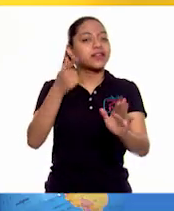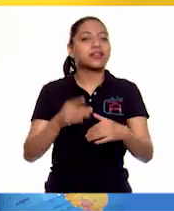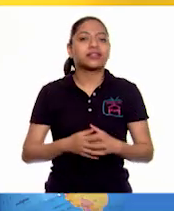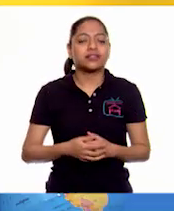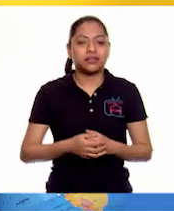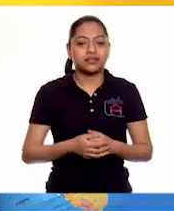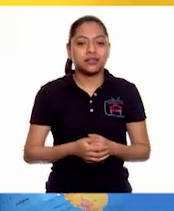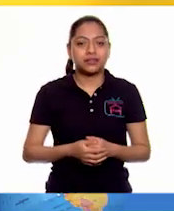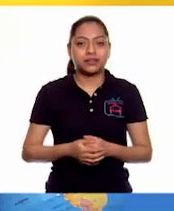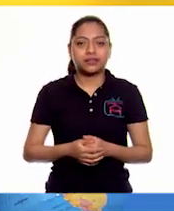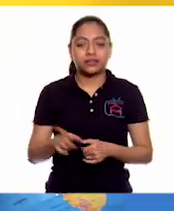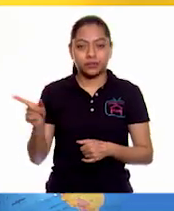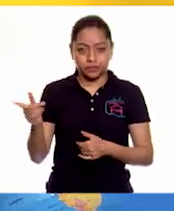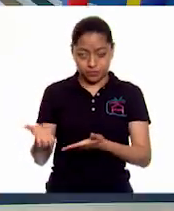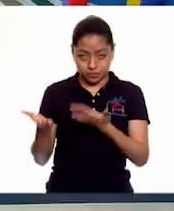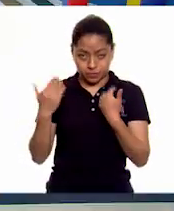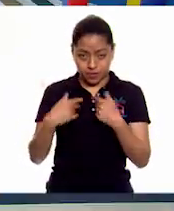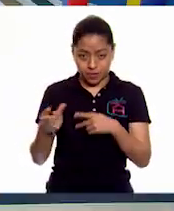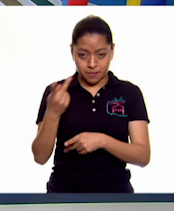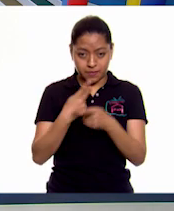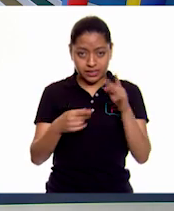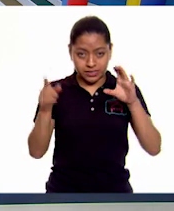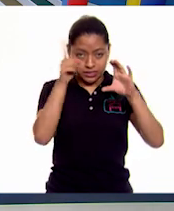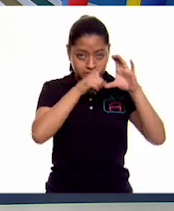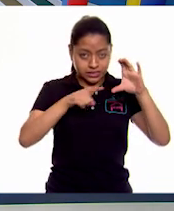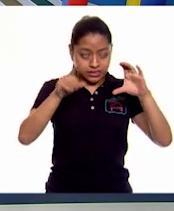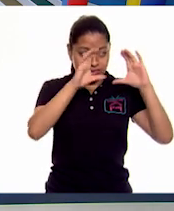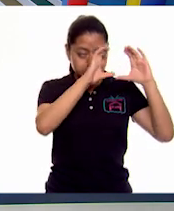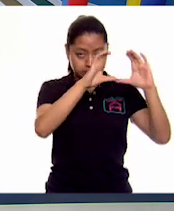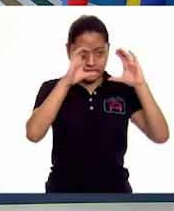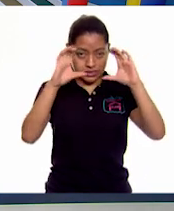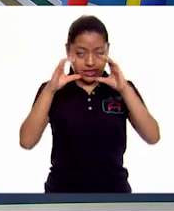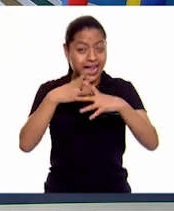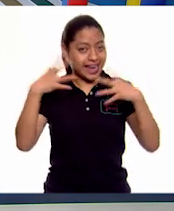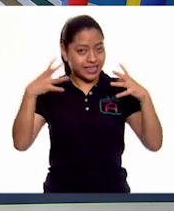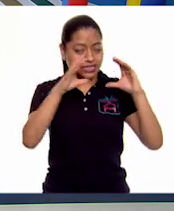te explico. Ale, ¿me prestas unos círculos grandes? Sí, aquí están, mire.